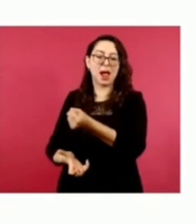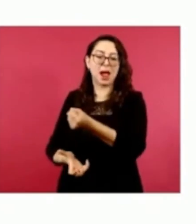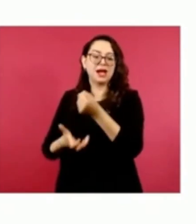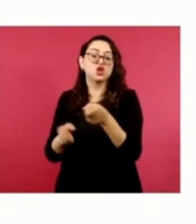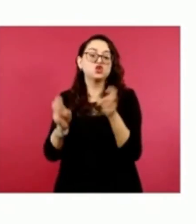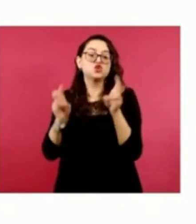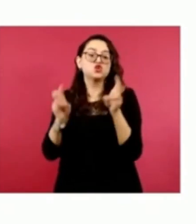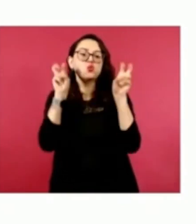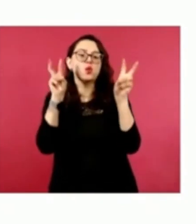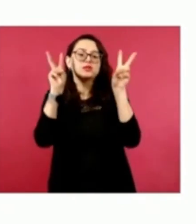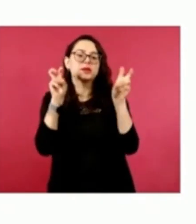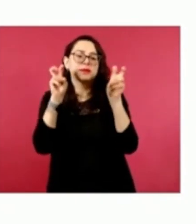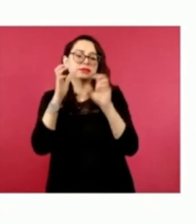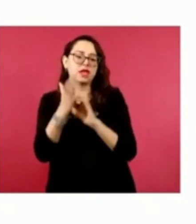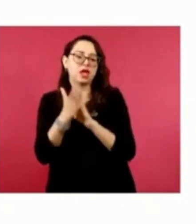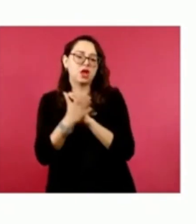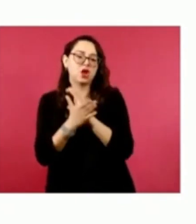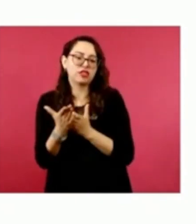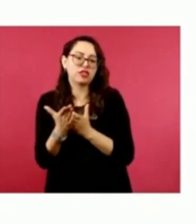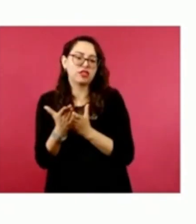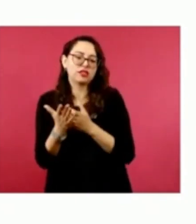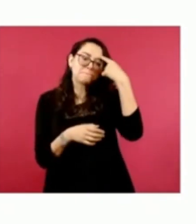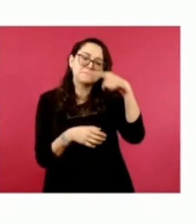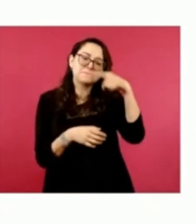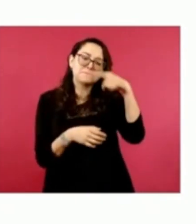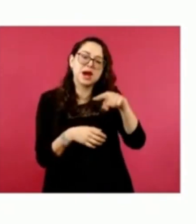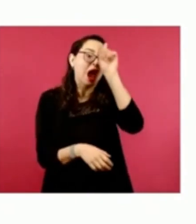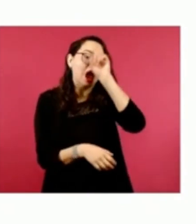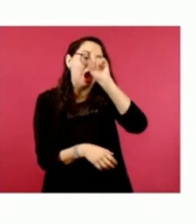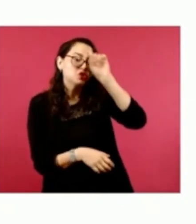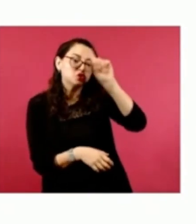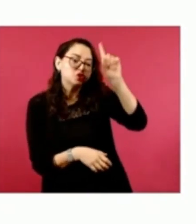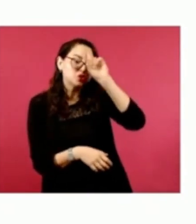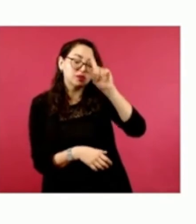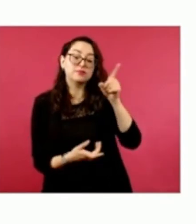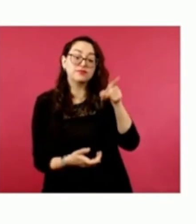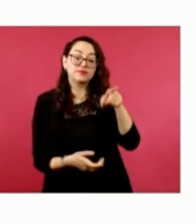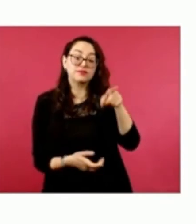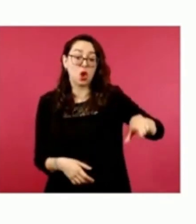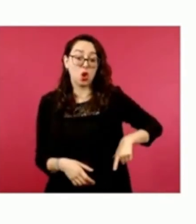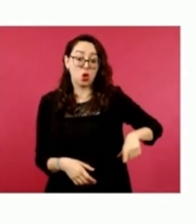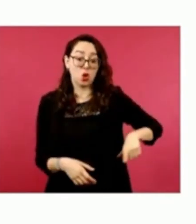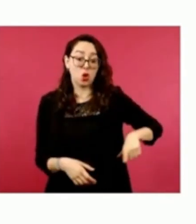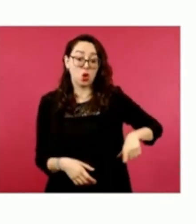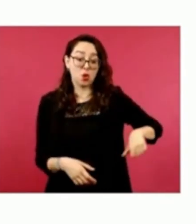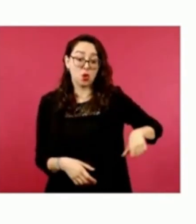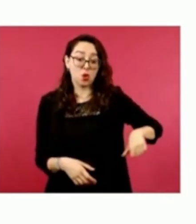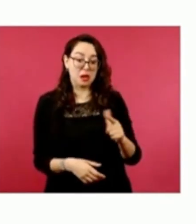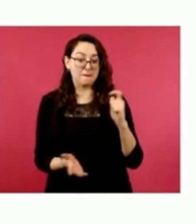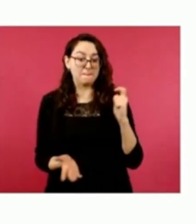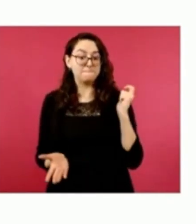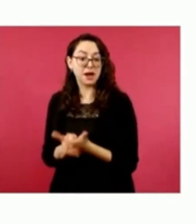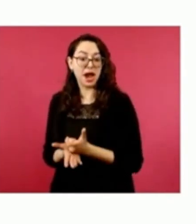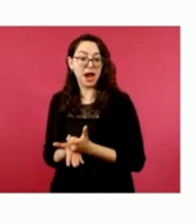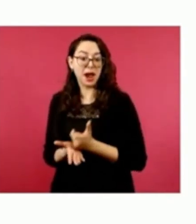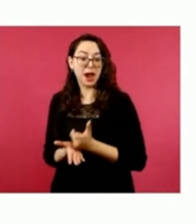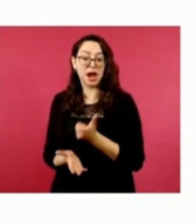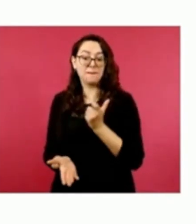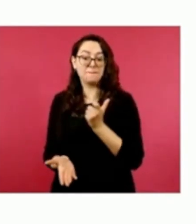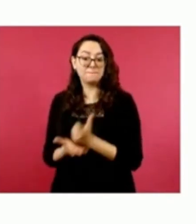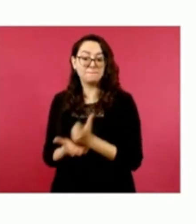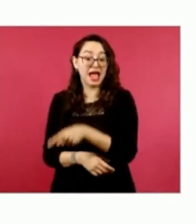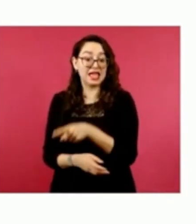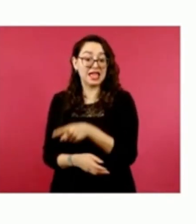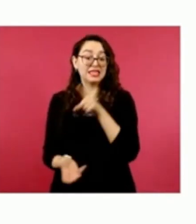consultoría o asesoría política. Y esta persona, pagada por comunicación social del gobierno del estado de Guanajuato, está utilizando las redes